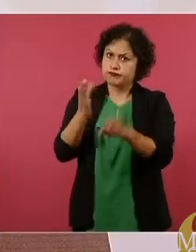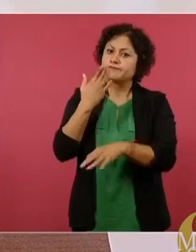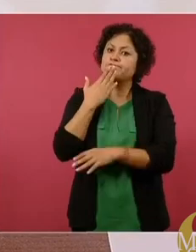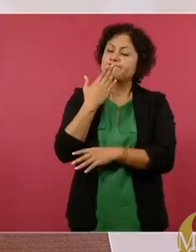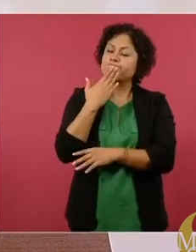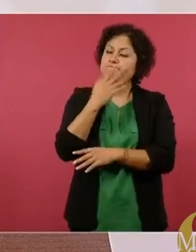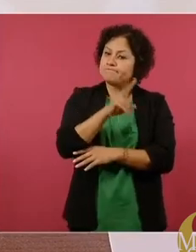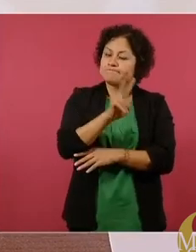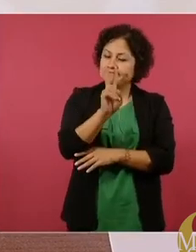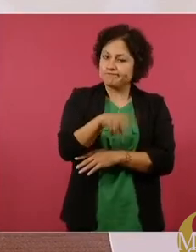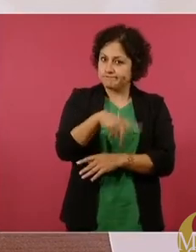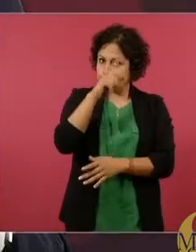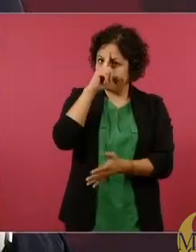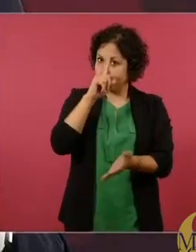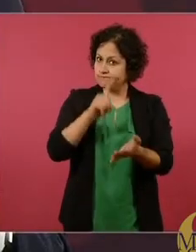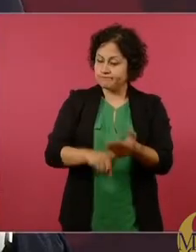muy bien.